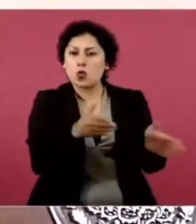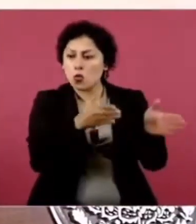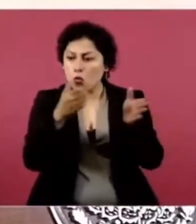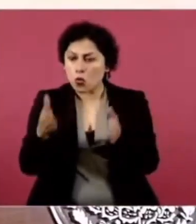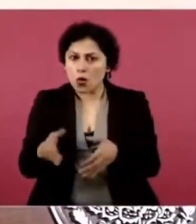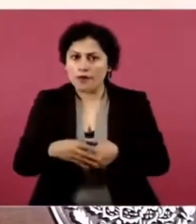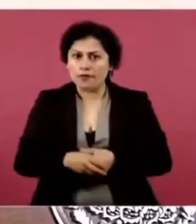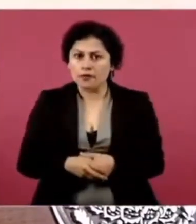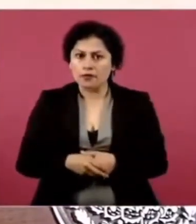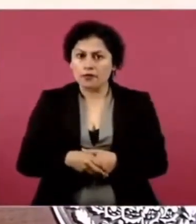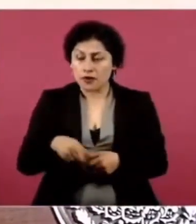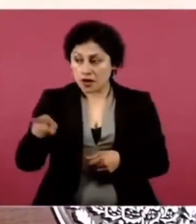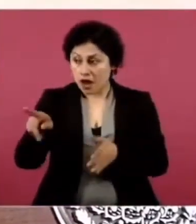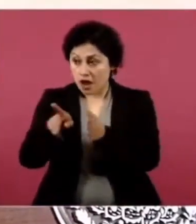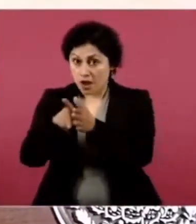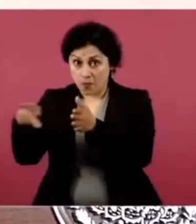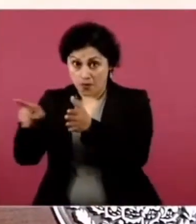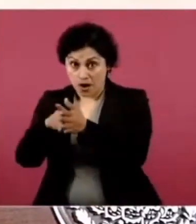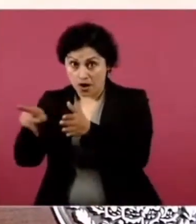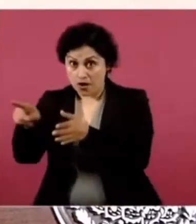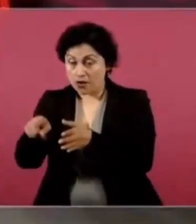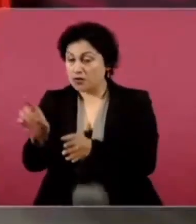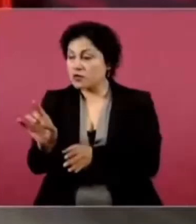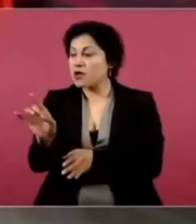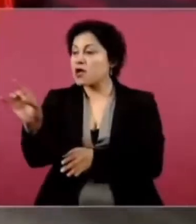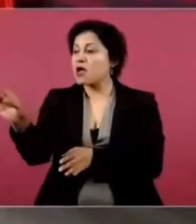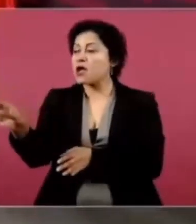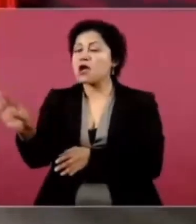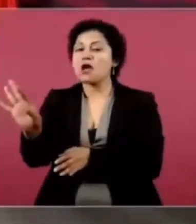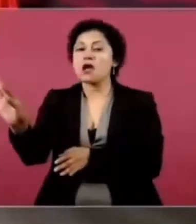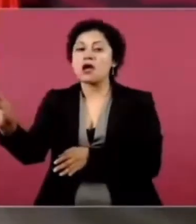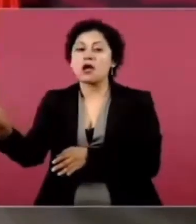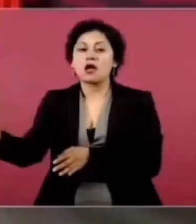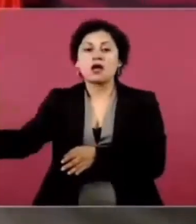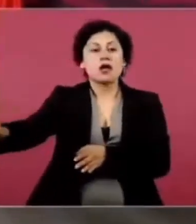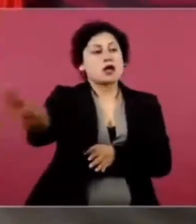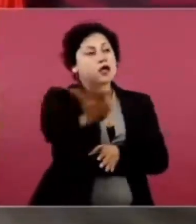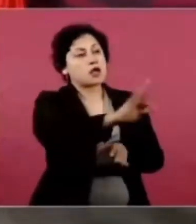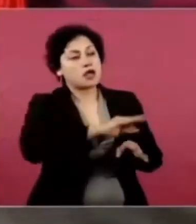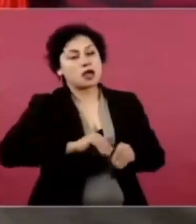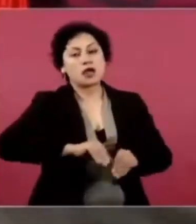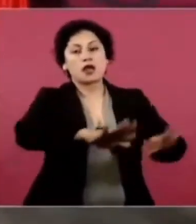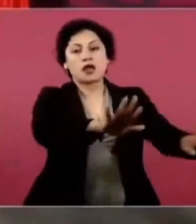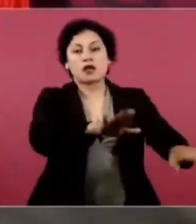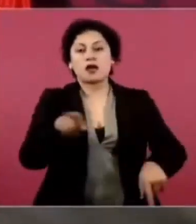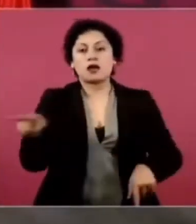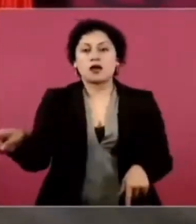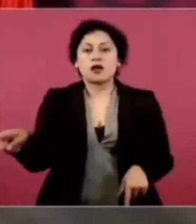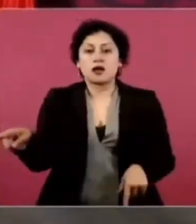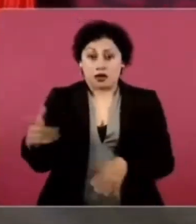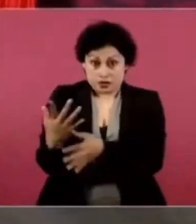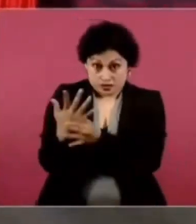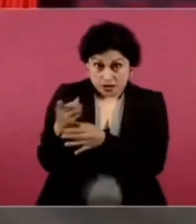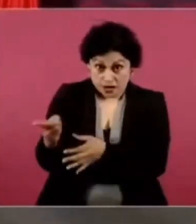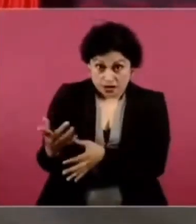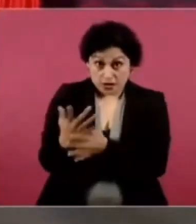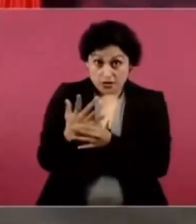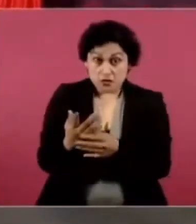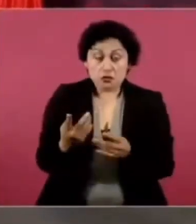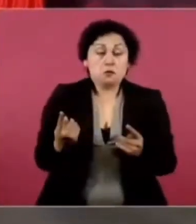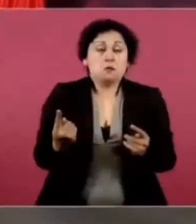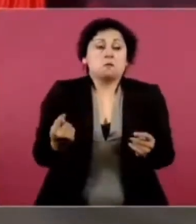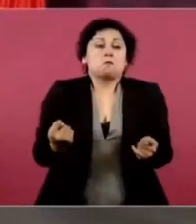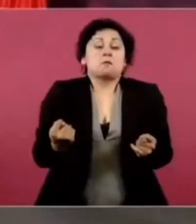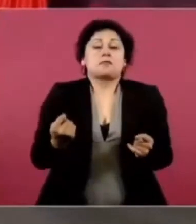en los medios. Y que se puede llevar todo el tiempo. Con ese expediente.